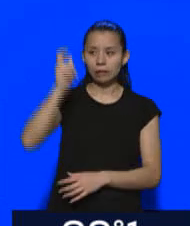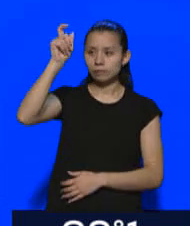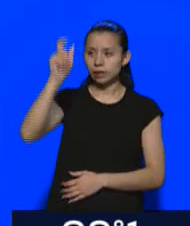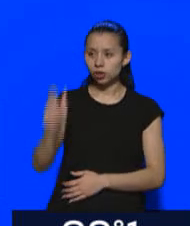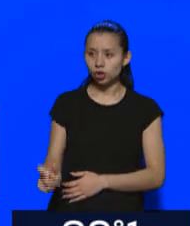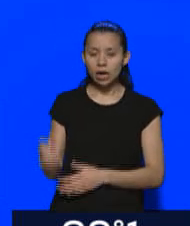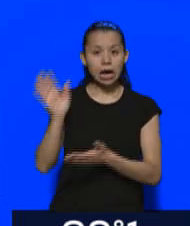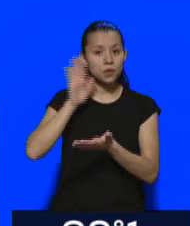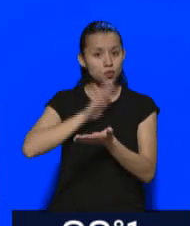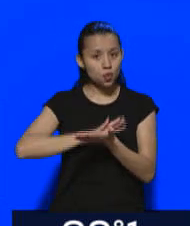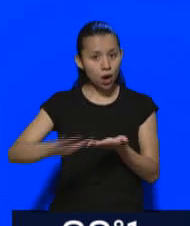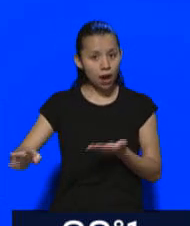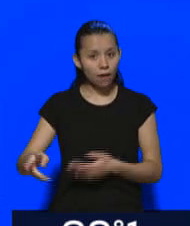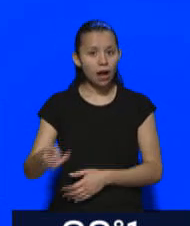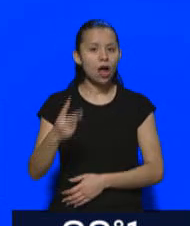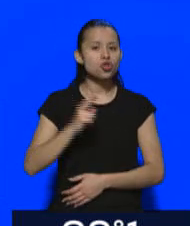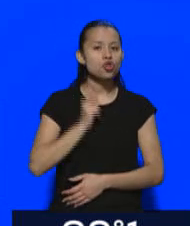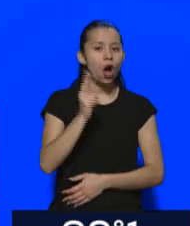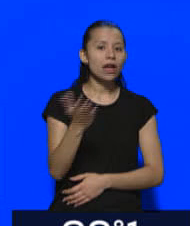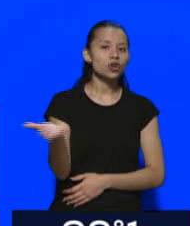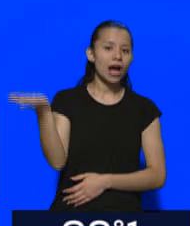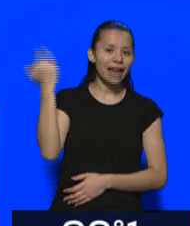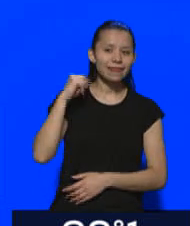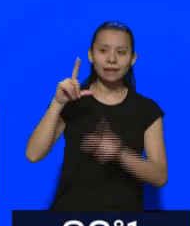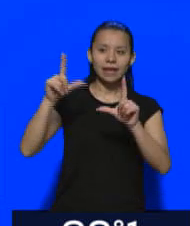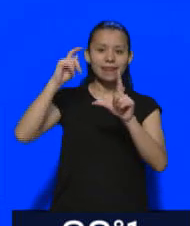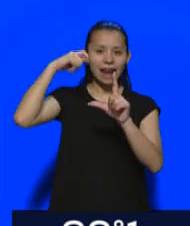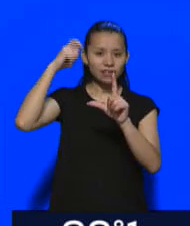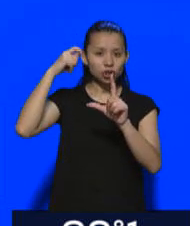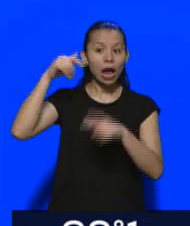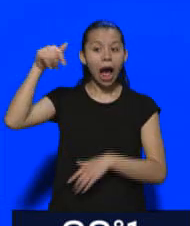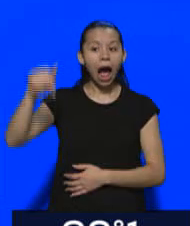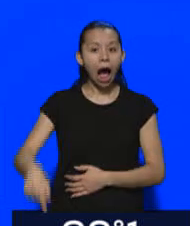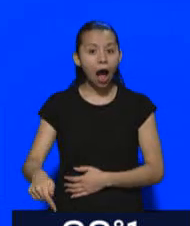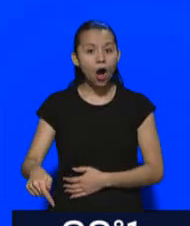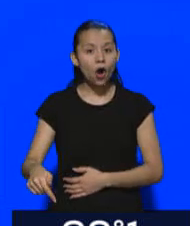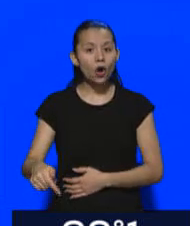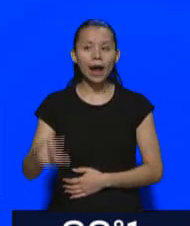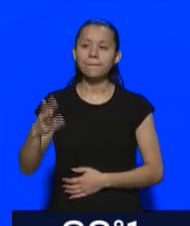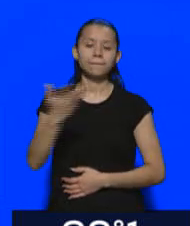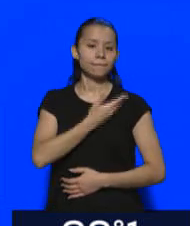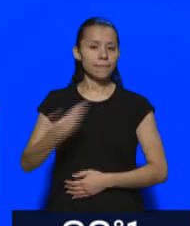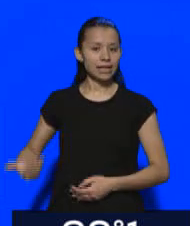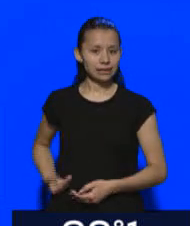dos años atrás, era un panelista de televisión. Y es el presidente de la Argentina, Marcelo. Claro, llegó